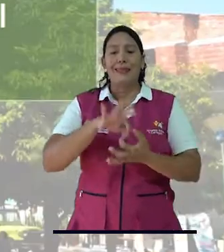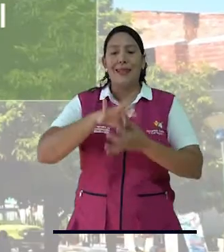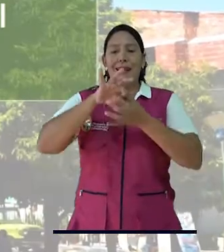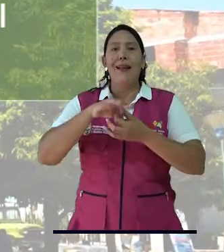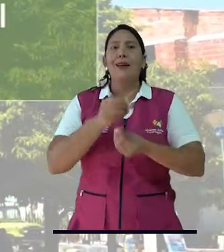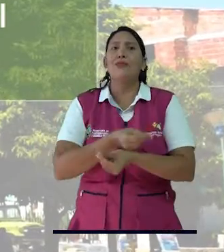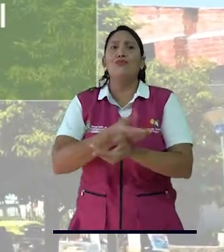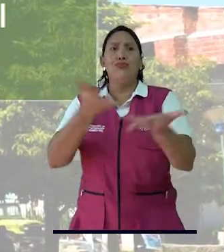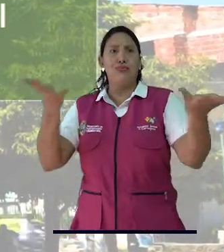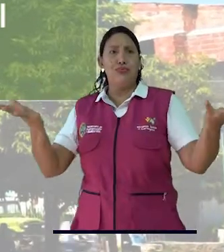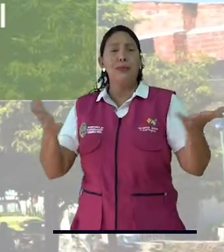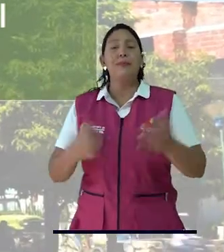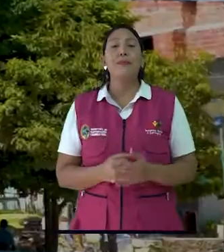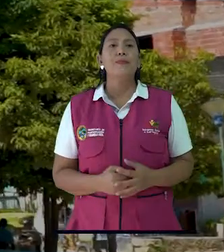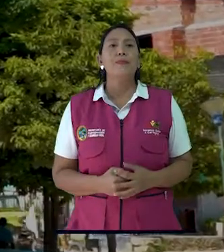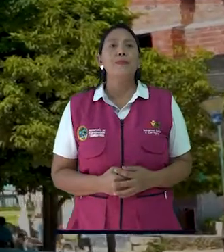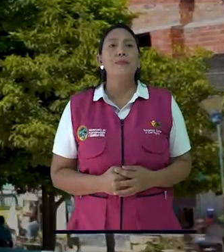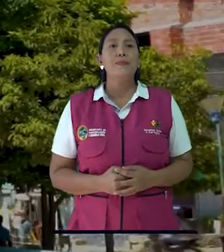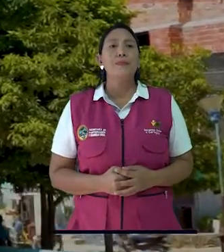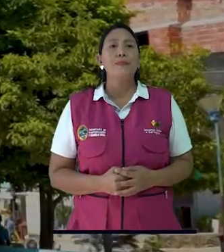Sistema General de Regalías.